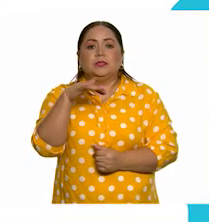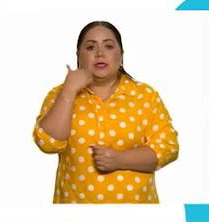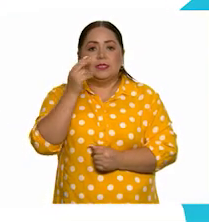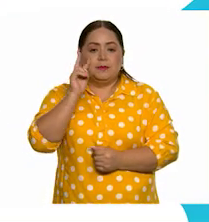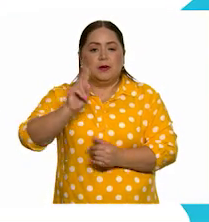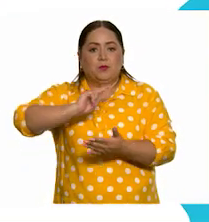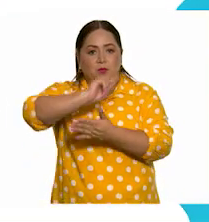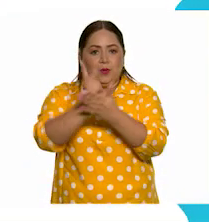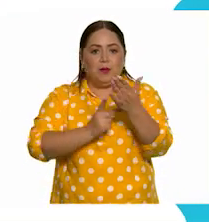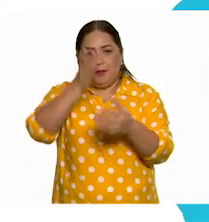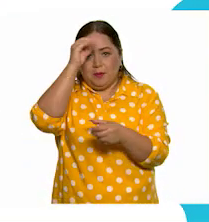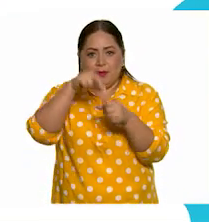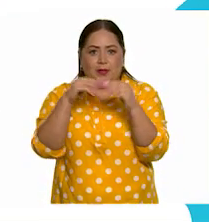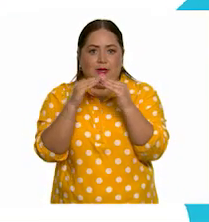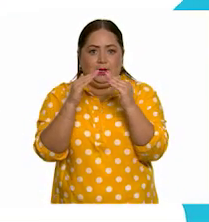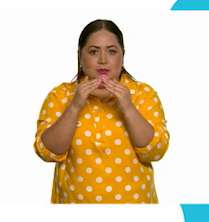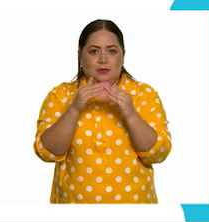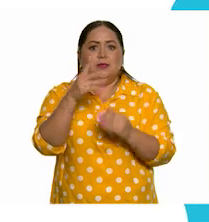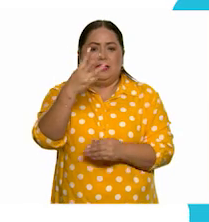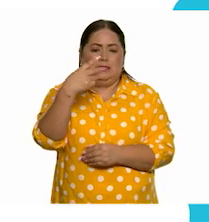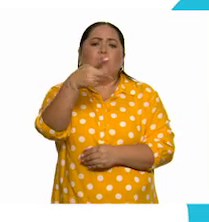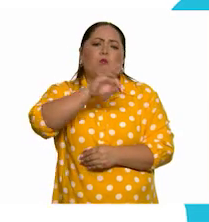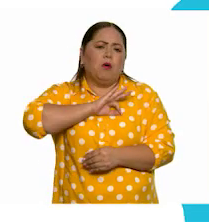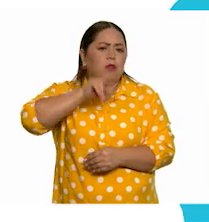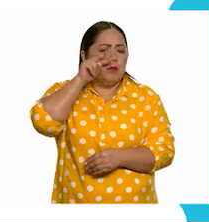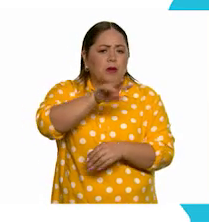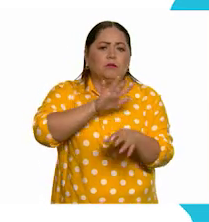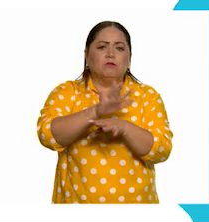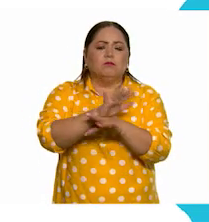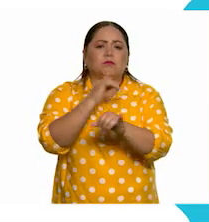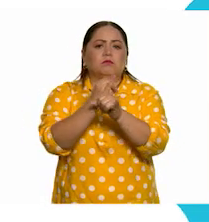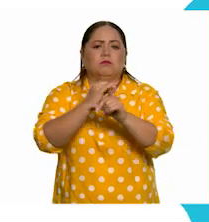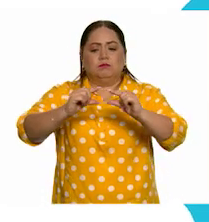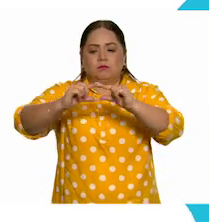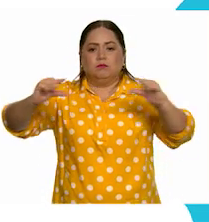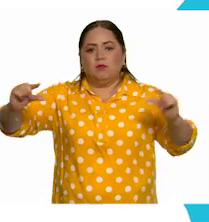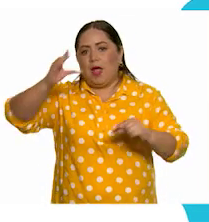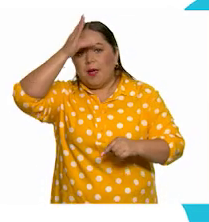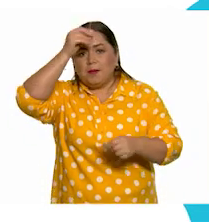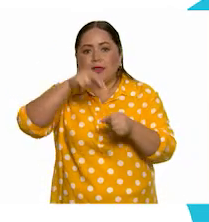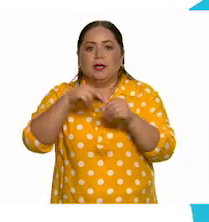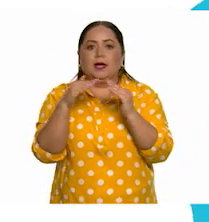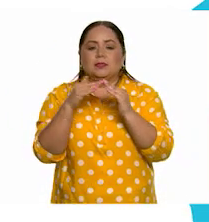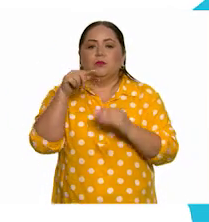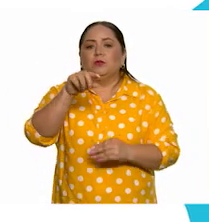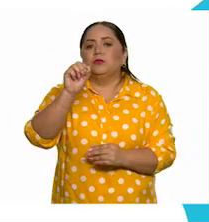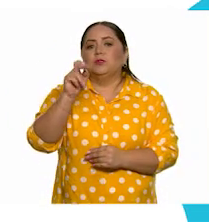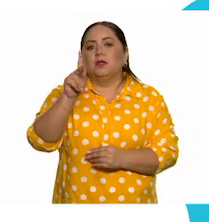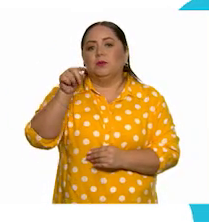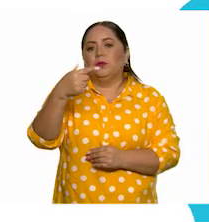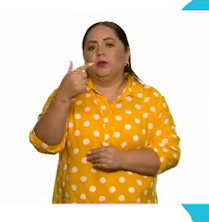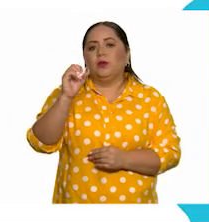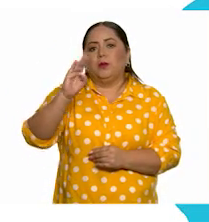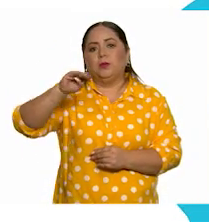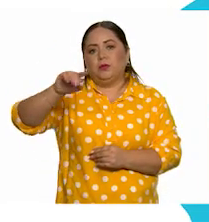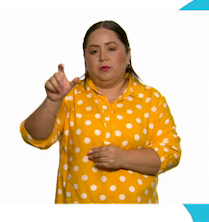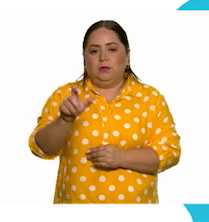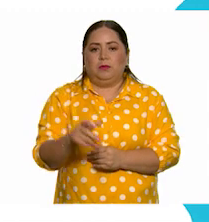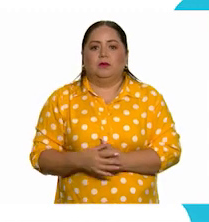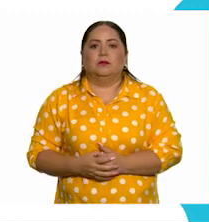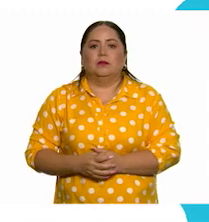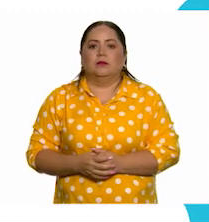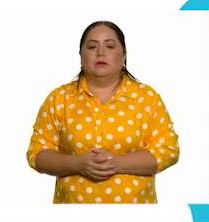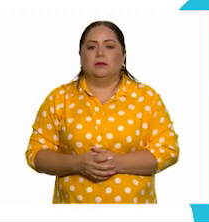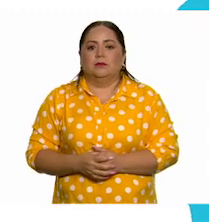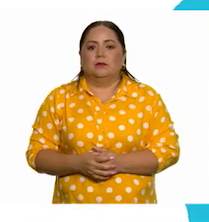Si quieres volver a ver los programas de Aprende en Casa 3, los puedes encontrar en la siguiente liga. Aprende en Casa.cep.gob